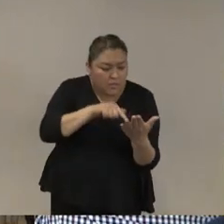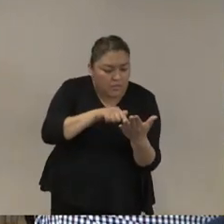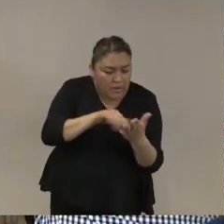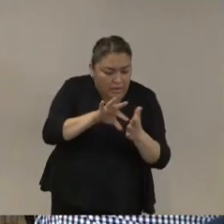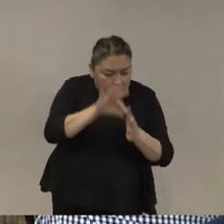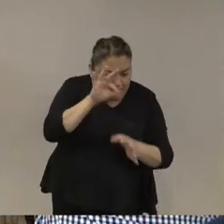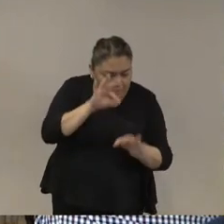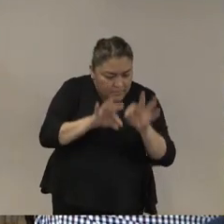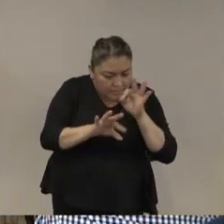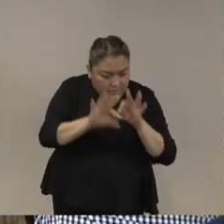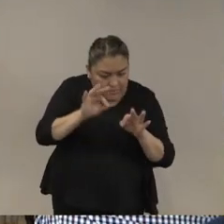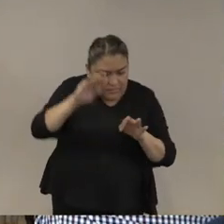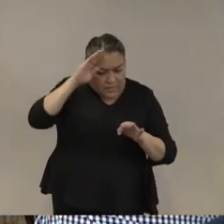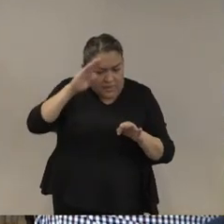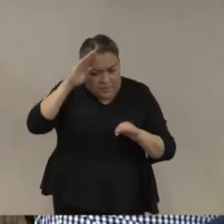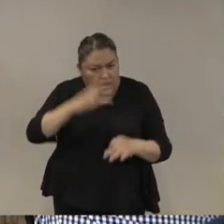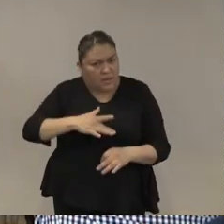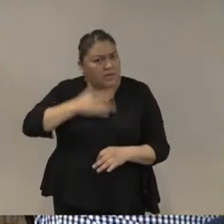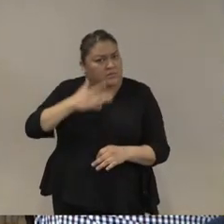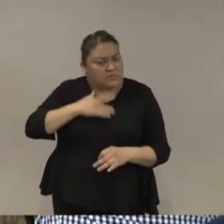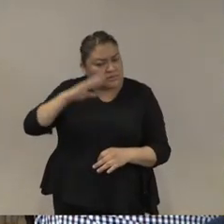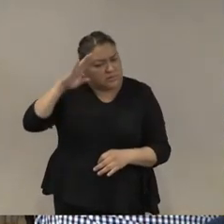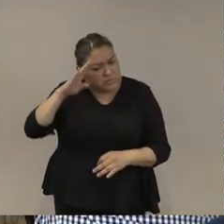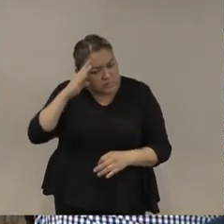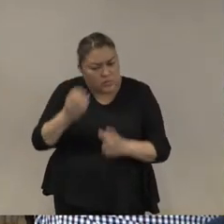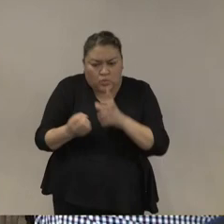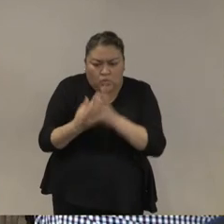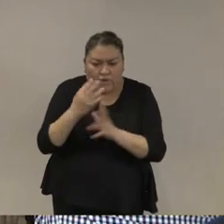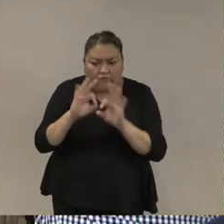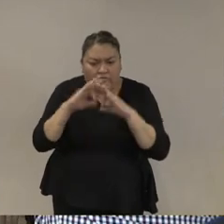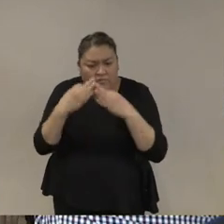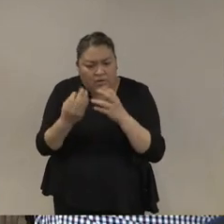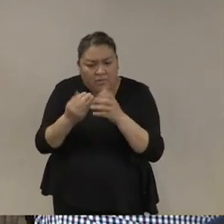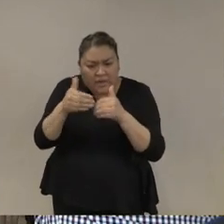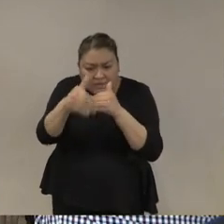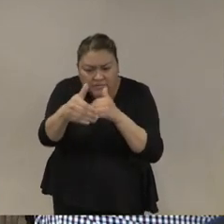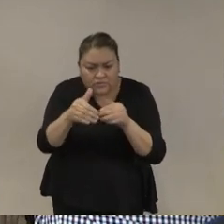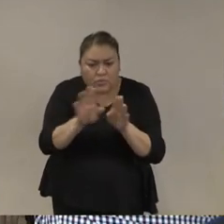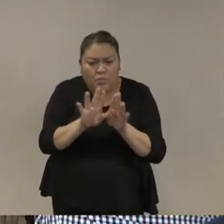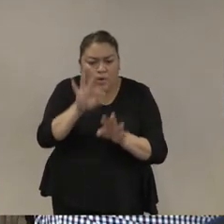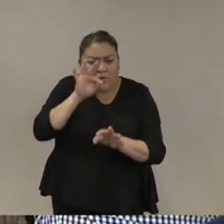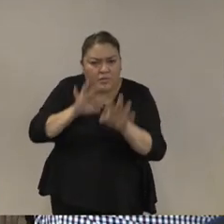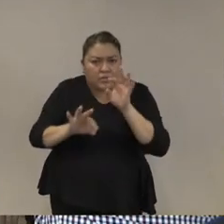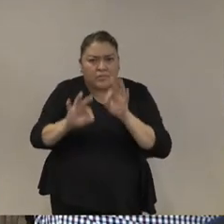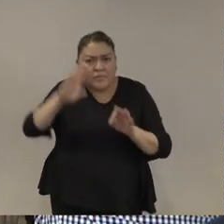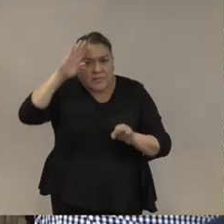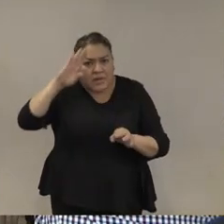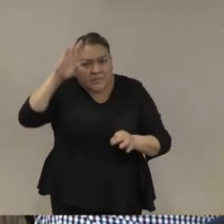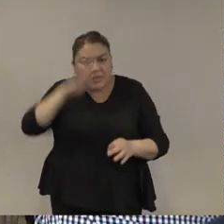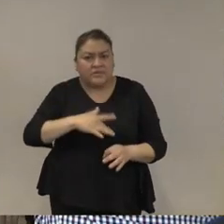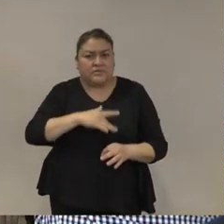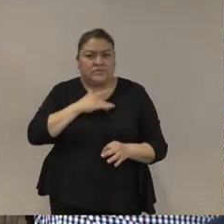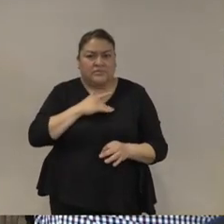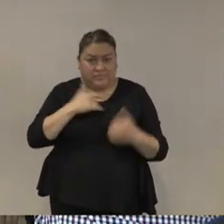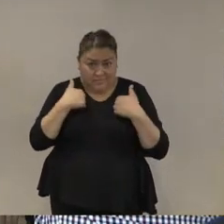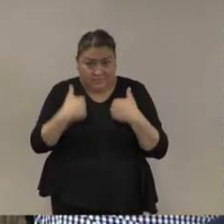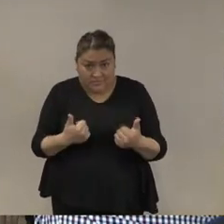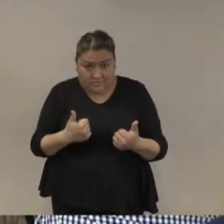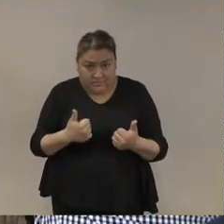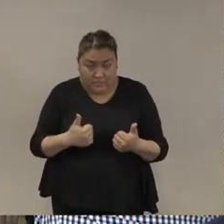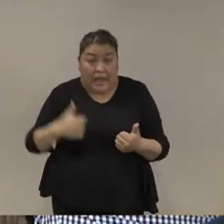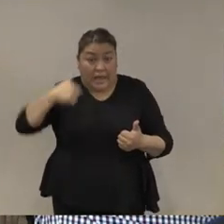repintar rediseñar la evidencia no estoy diciendo manipular